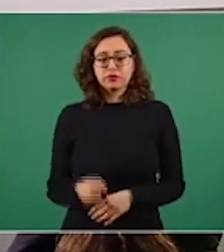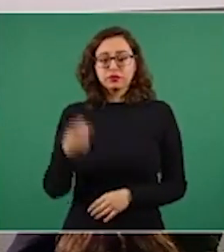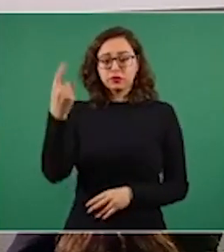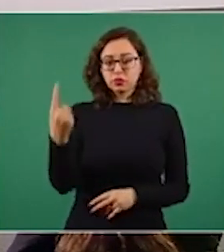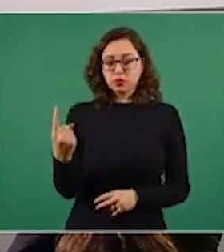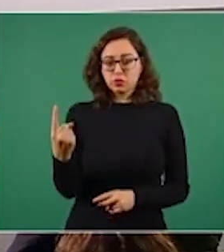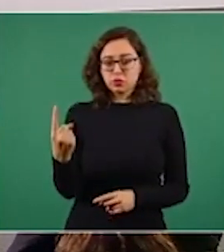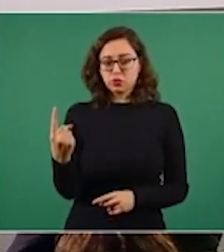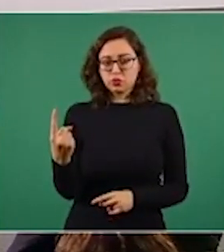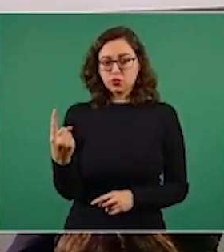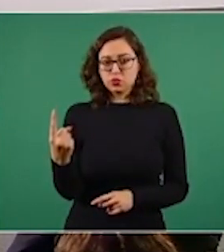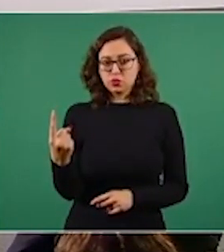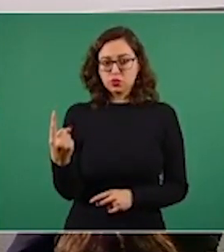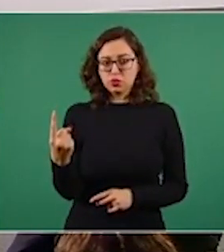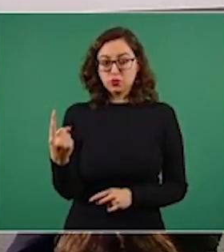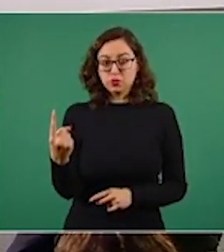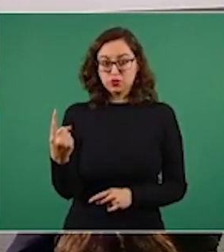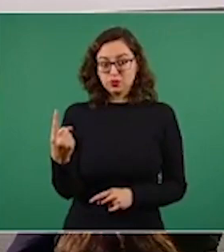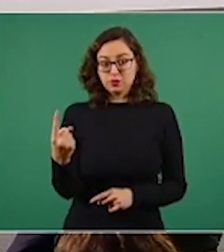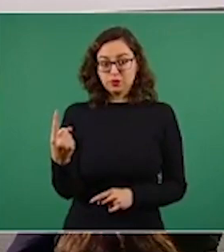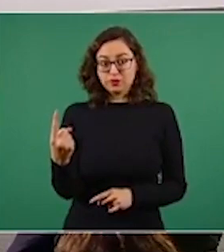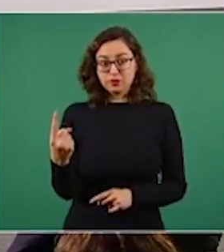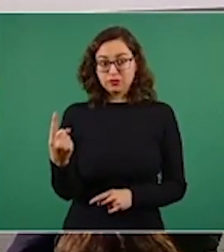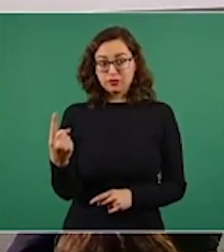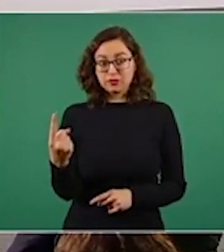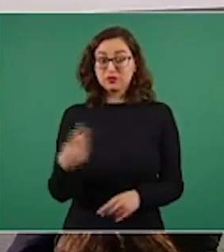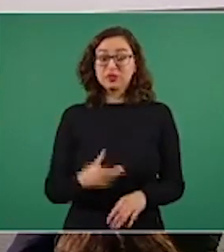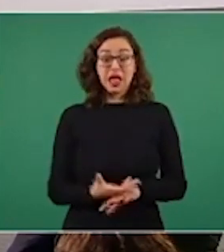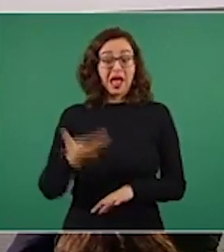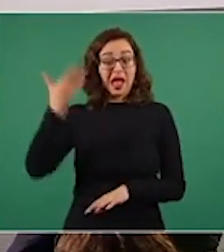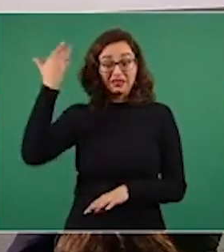estaba terrible,